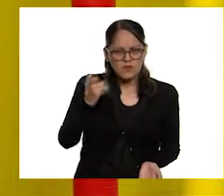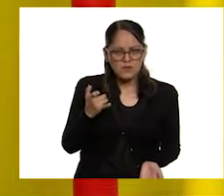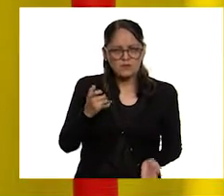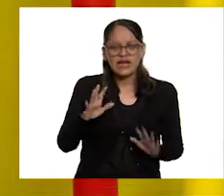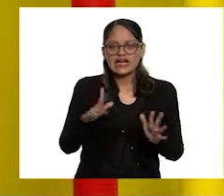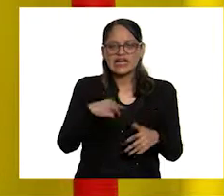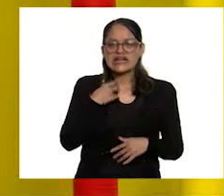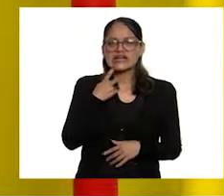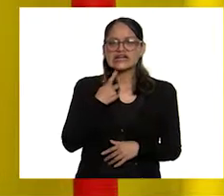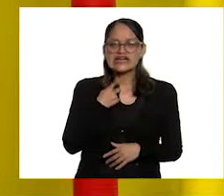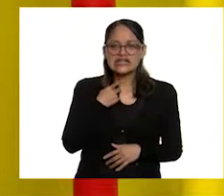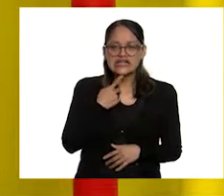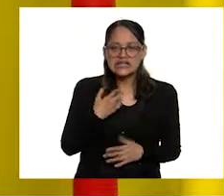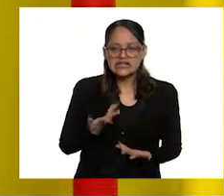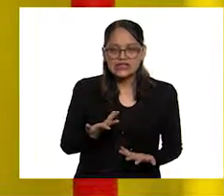Ja.